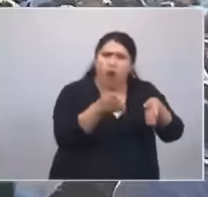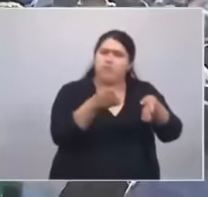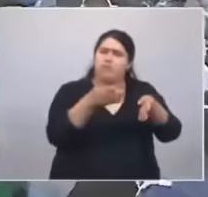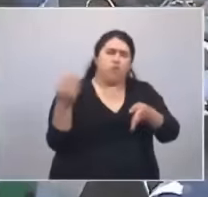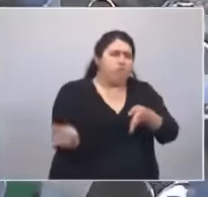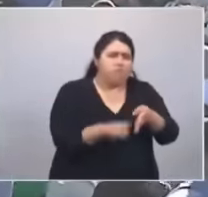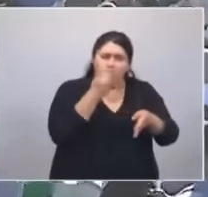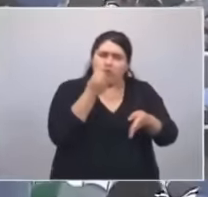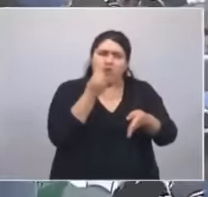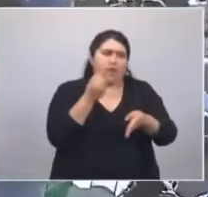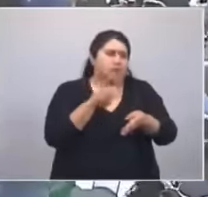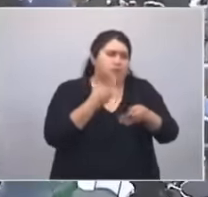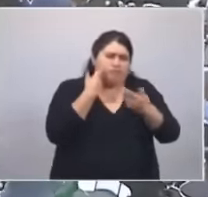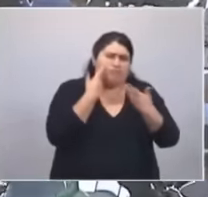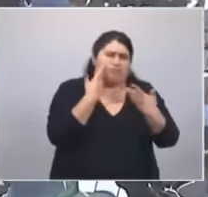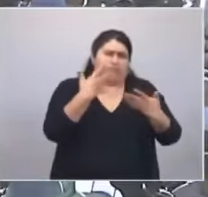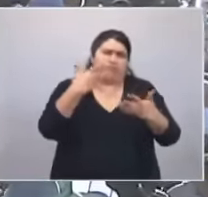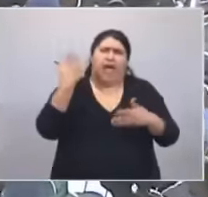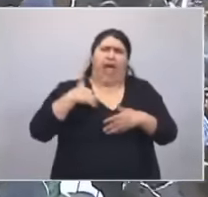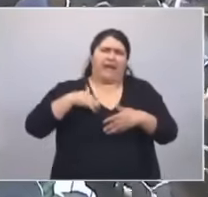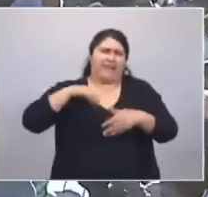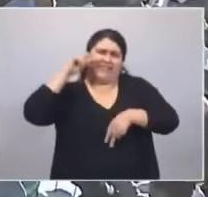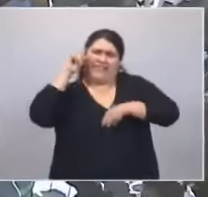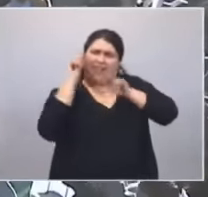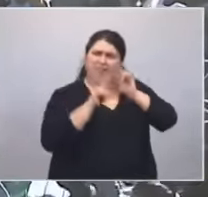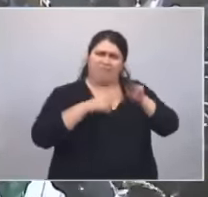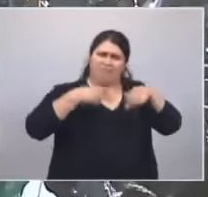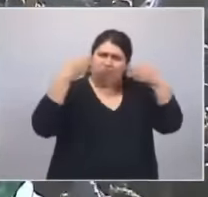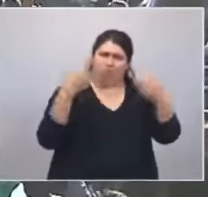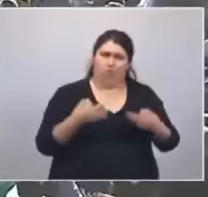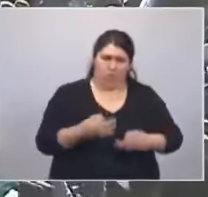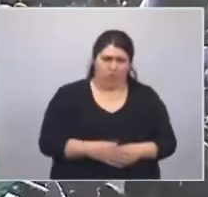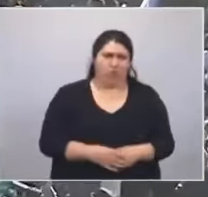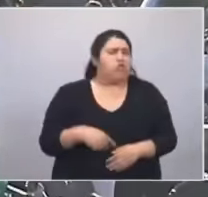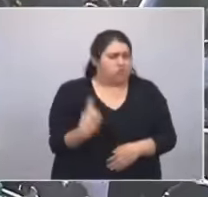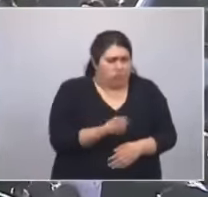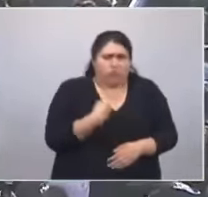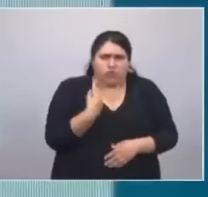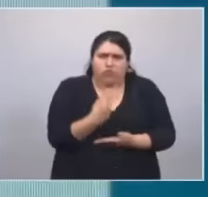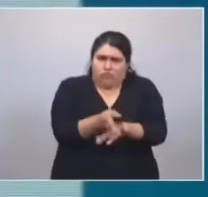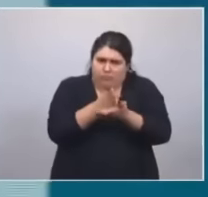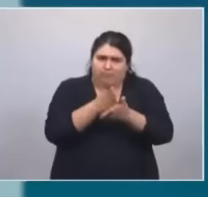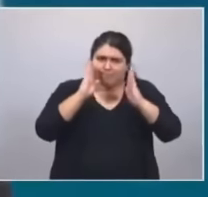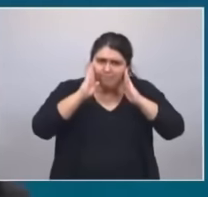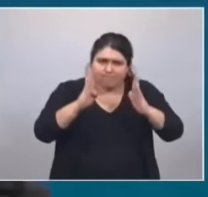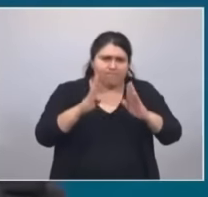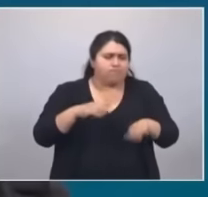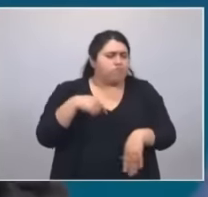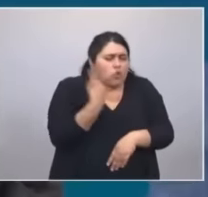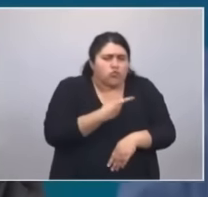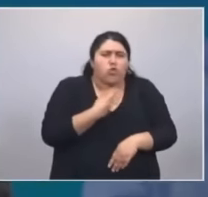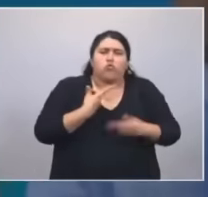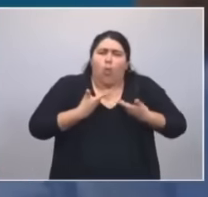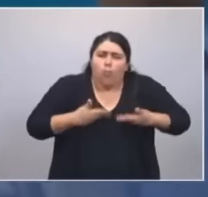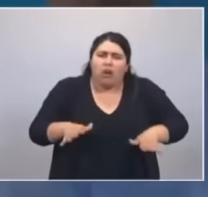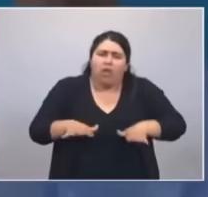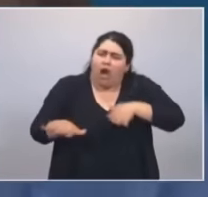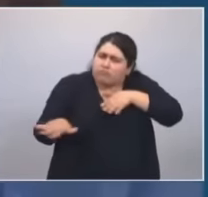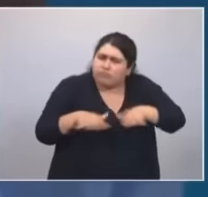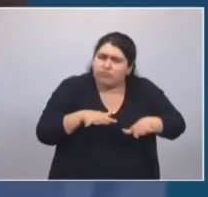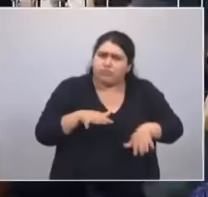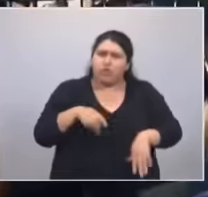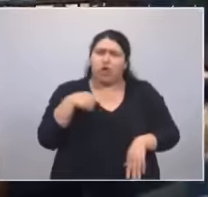prestigio internacional para la Argentina. y lo vamos a hacer desde la humildad de no